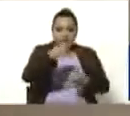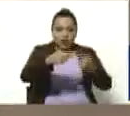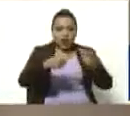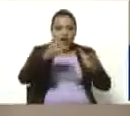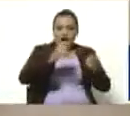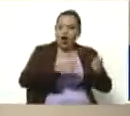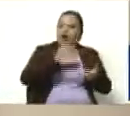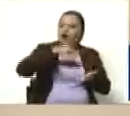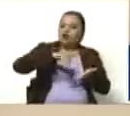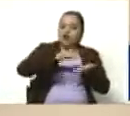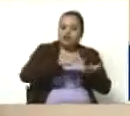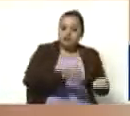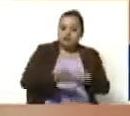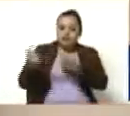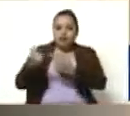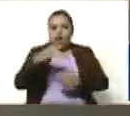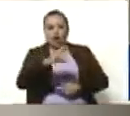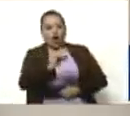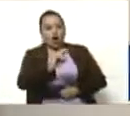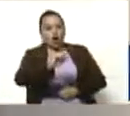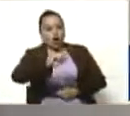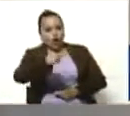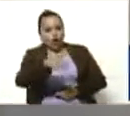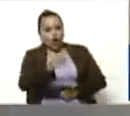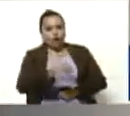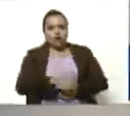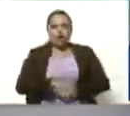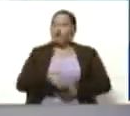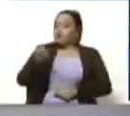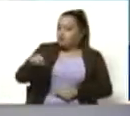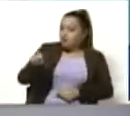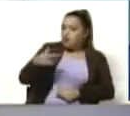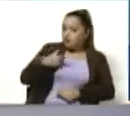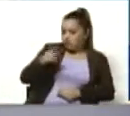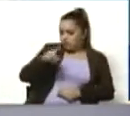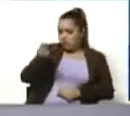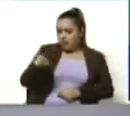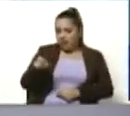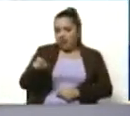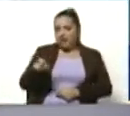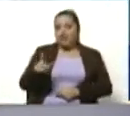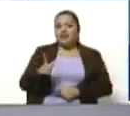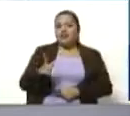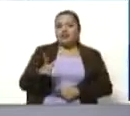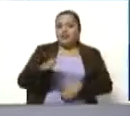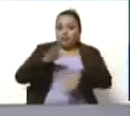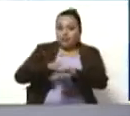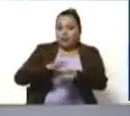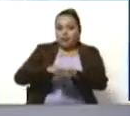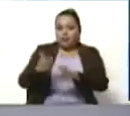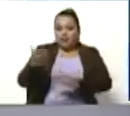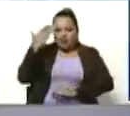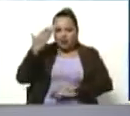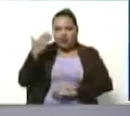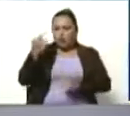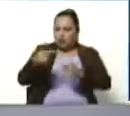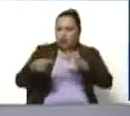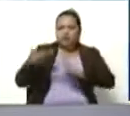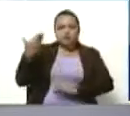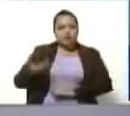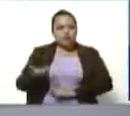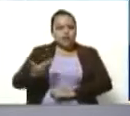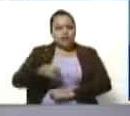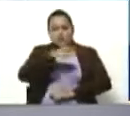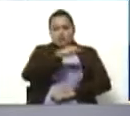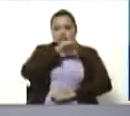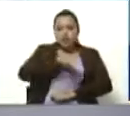devueltas al Congo. Esa era la inquietud que seguía a la primera que le hice, viceministra, porque si bien son elementos importantes de